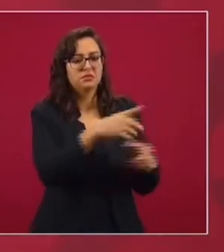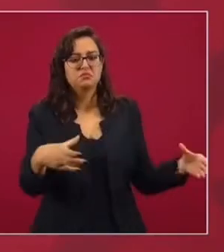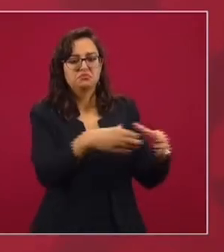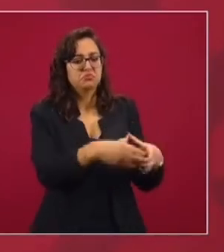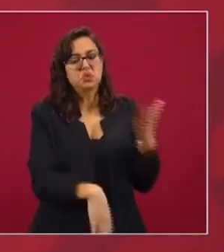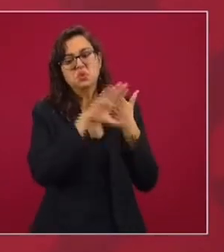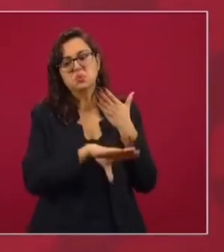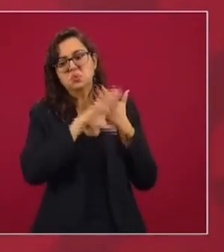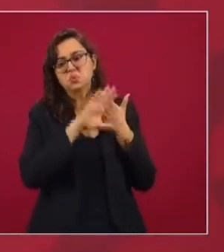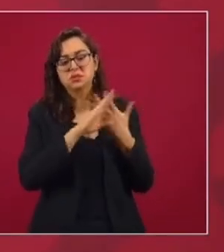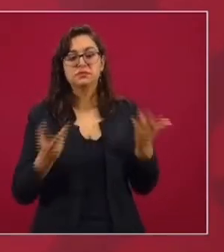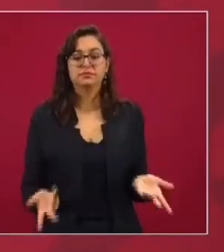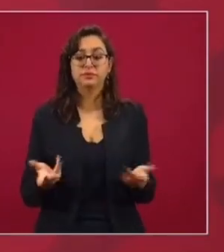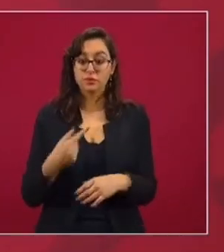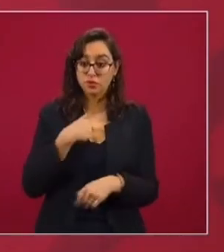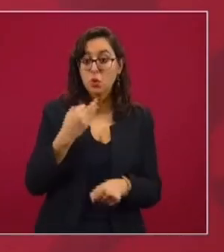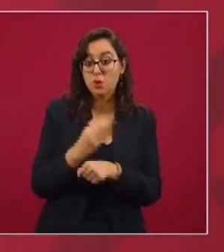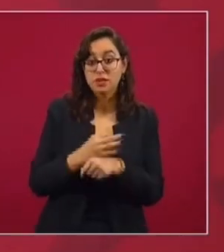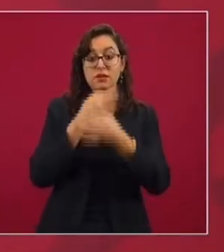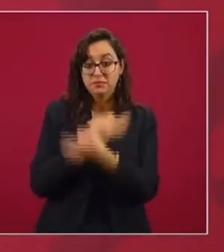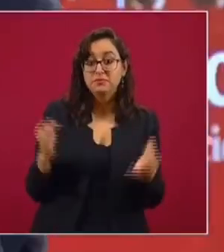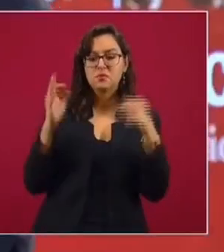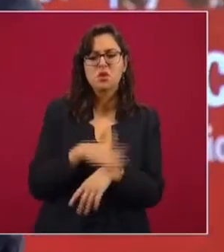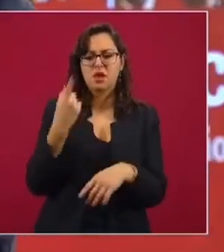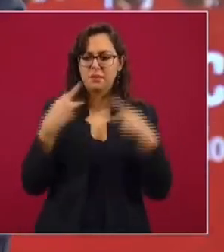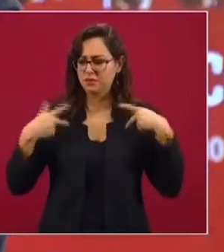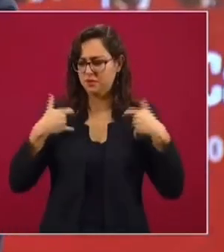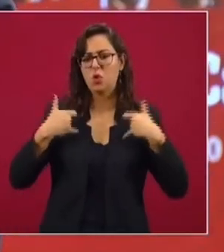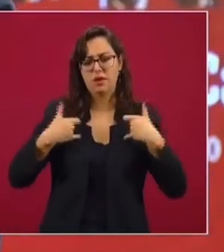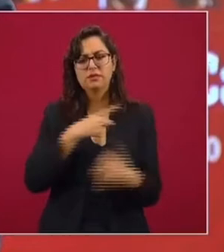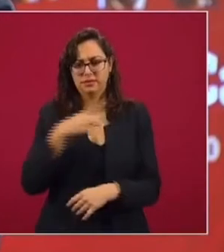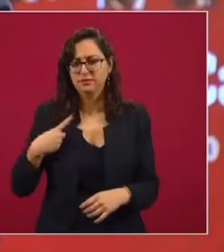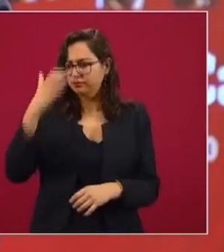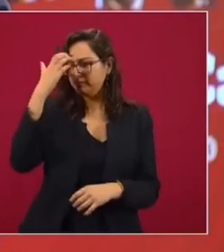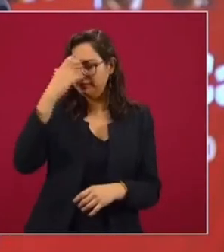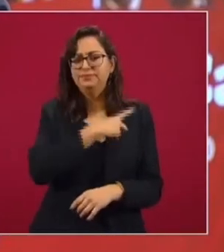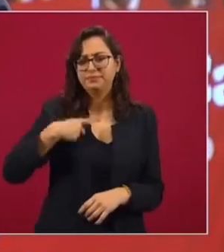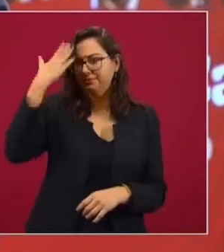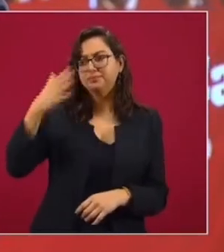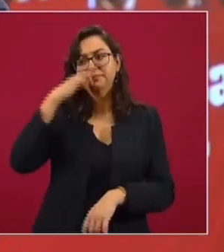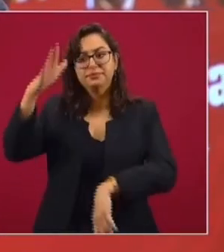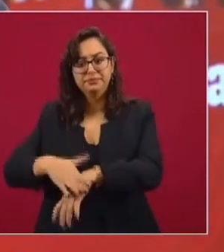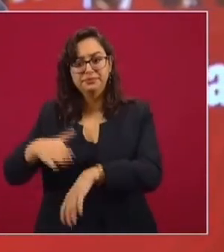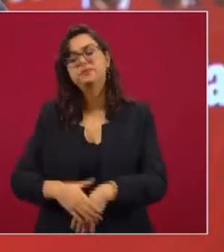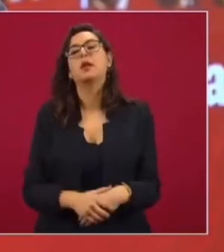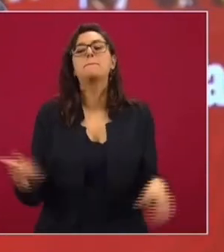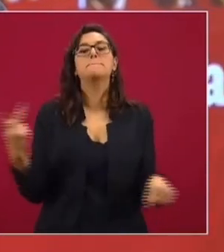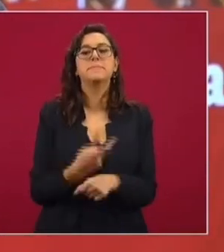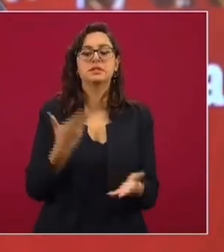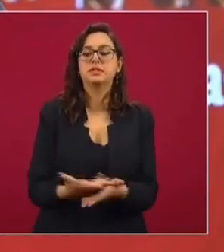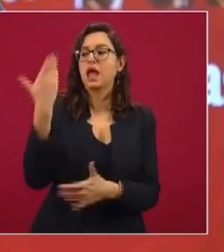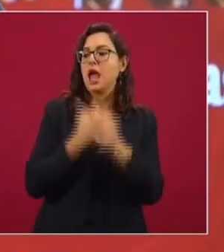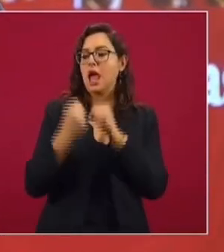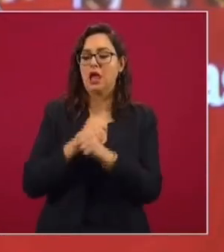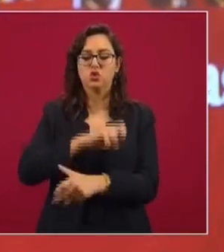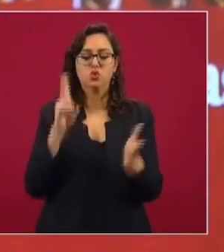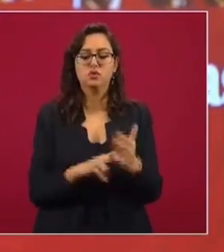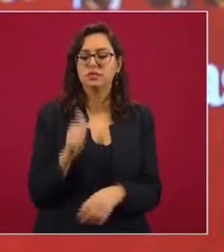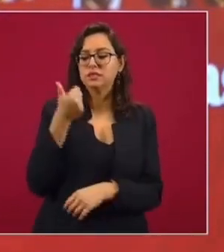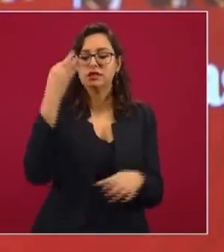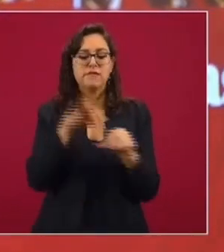además recuerdo por los jóvenes, de que cuando nos robaron la presidencia en el 2006,